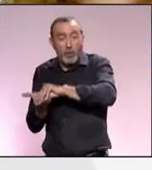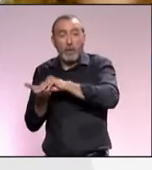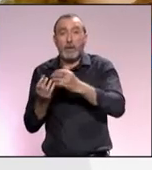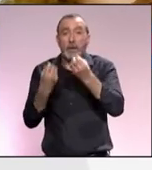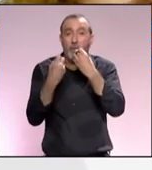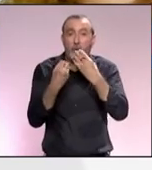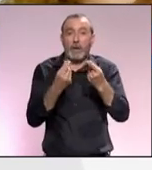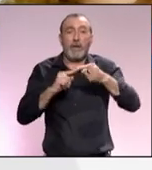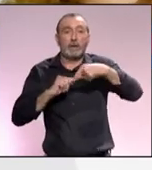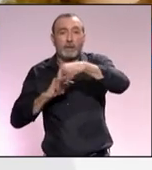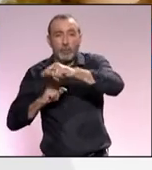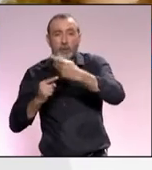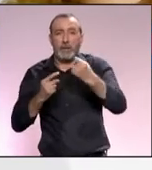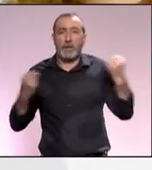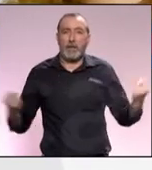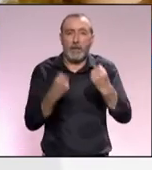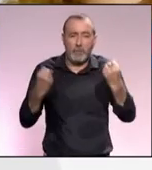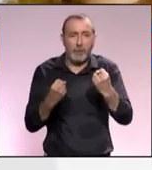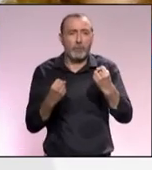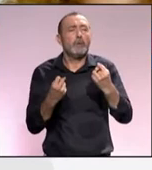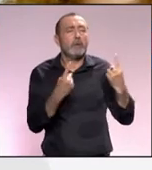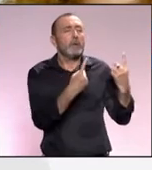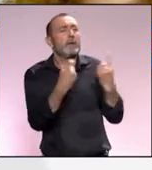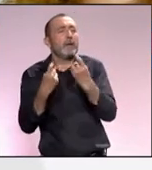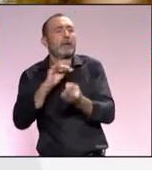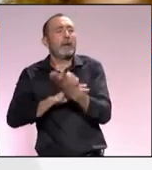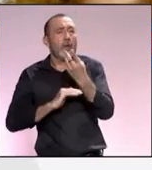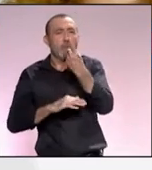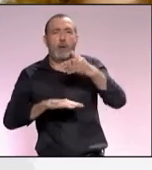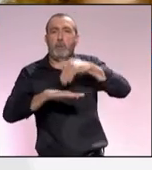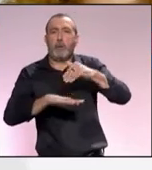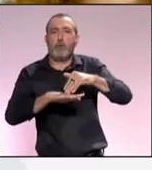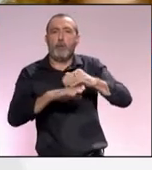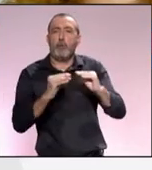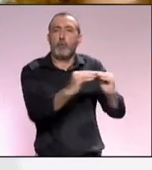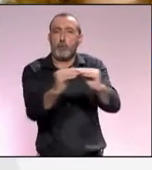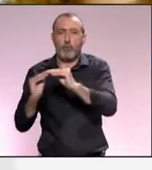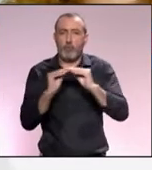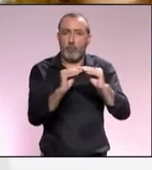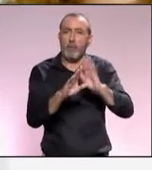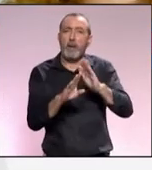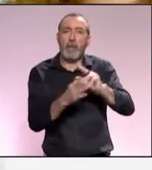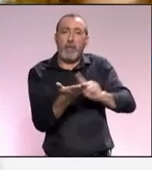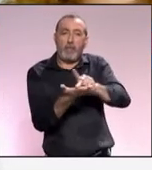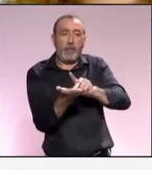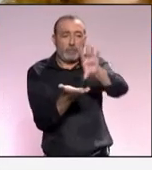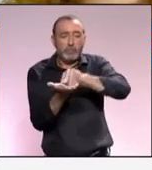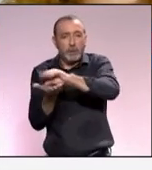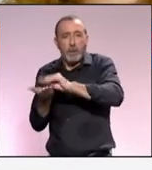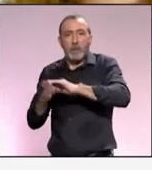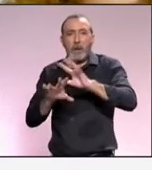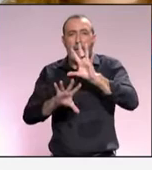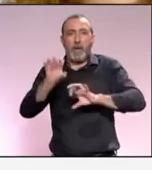desde el transporte o la gestión de eventos para ello necesitamos crear una plataforma común que use este tipo de datos